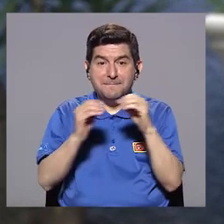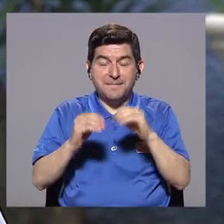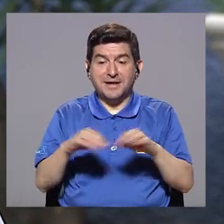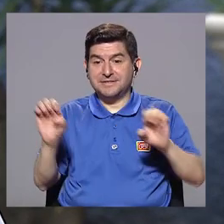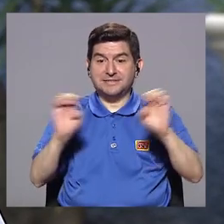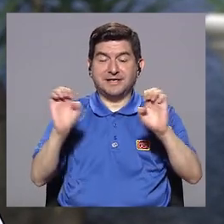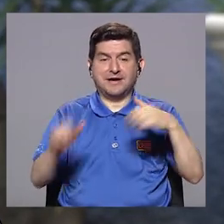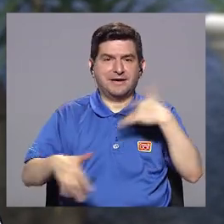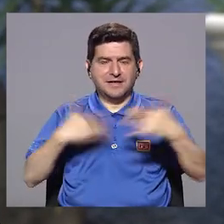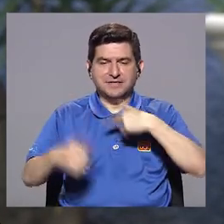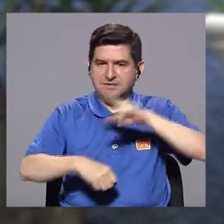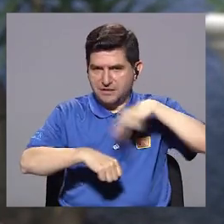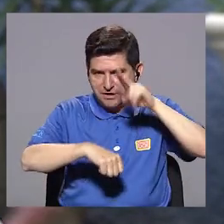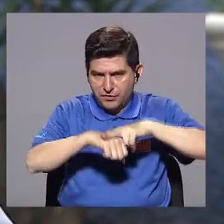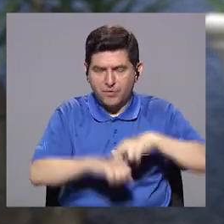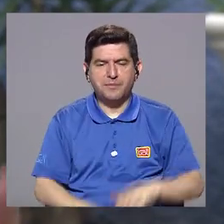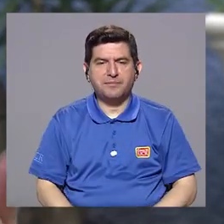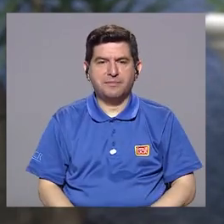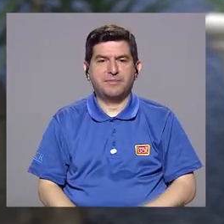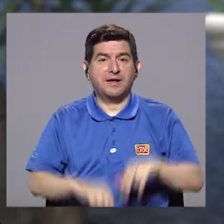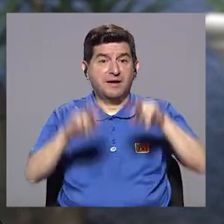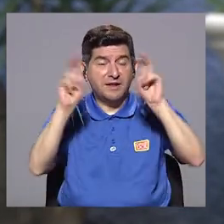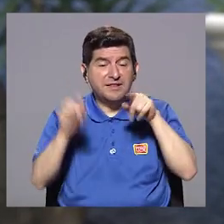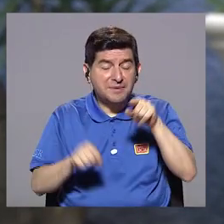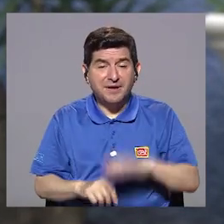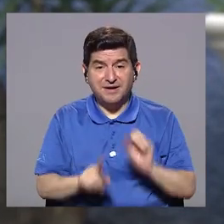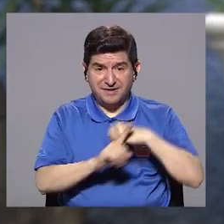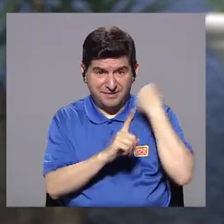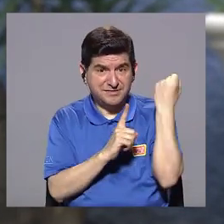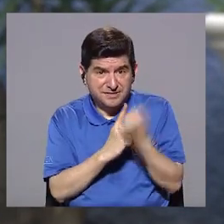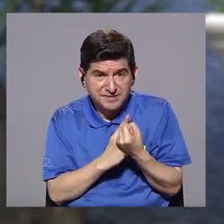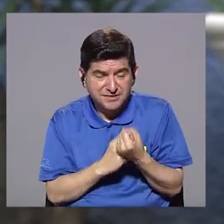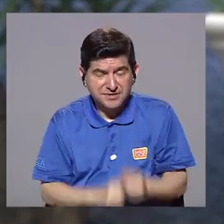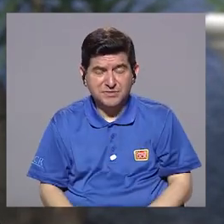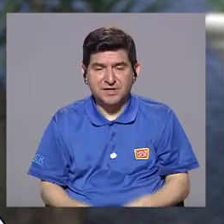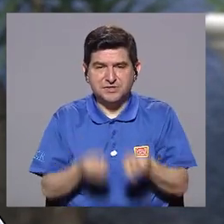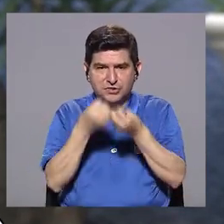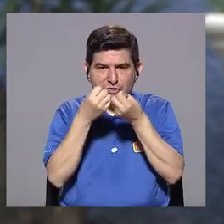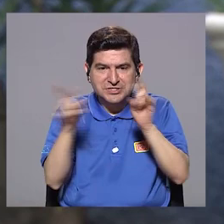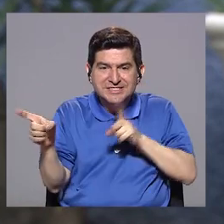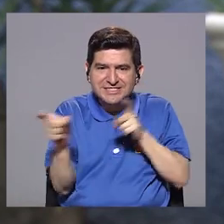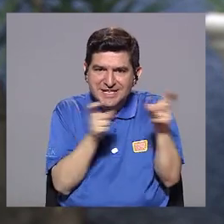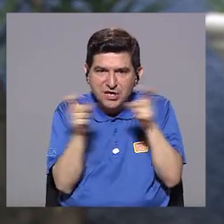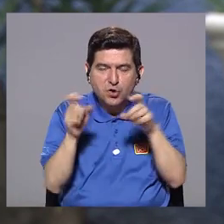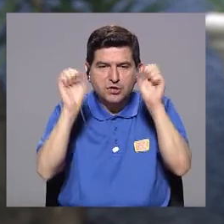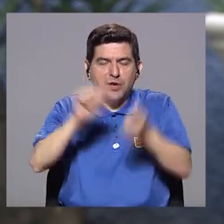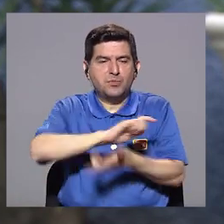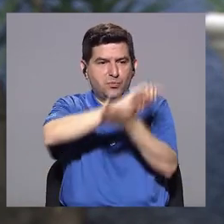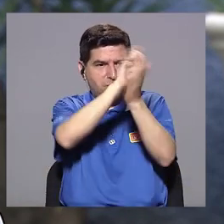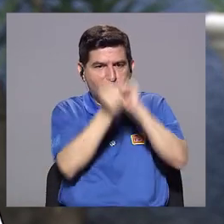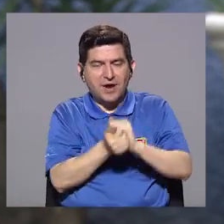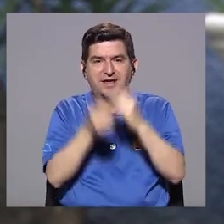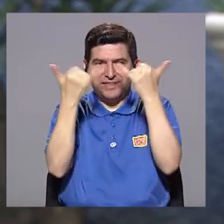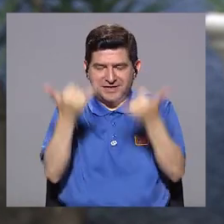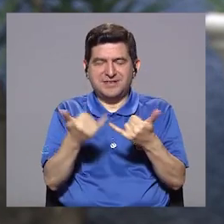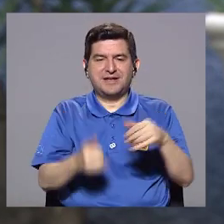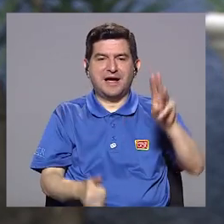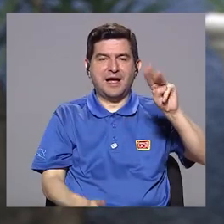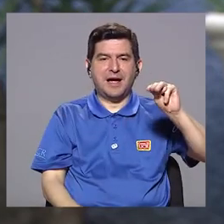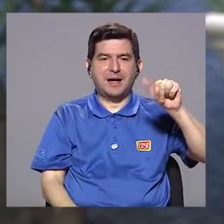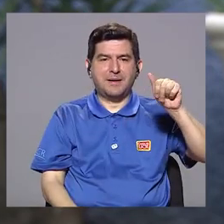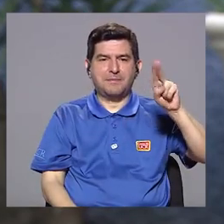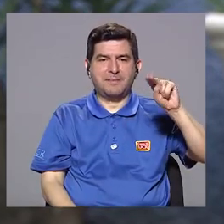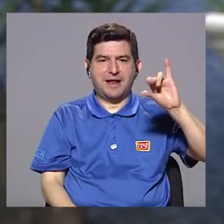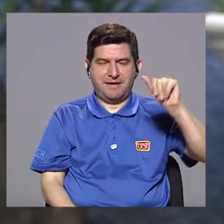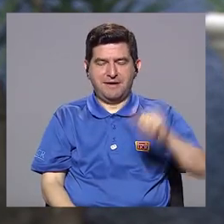energía de lo habitual. El tema es que muchas veces esa hipomanía, sin un adecuado control, puede transformarse ya en una manía